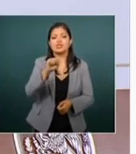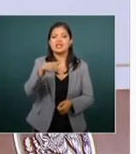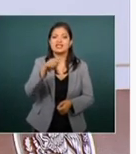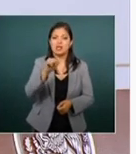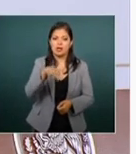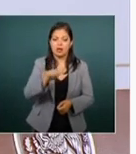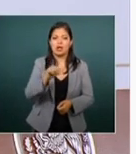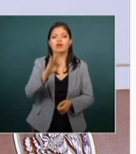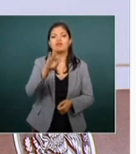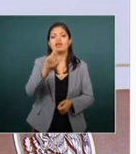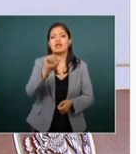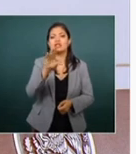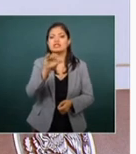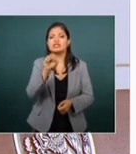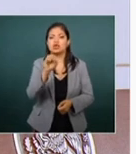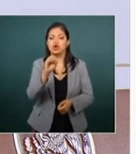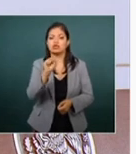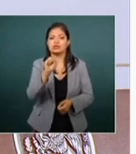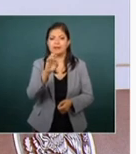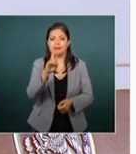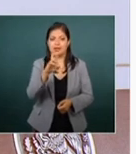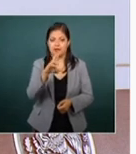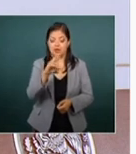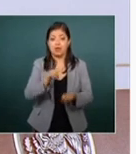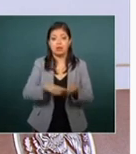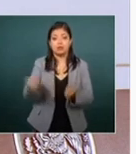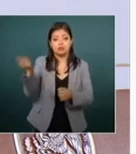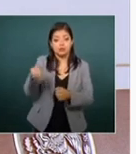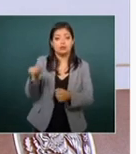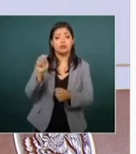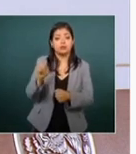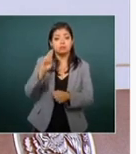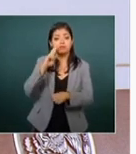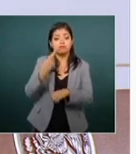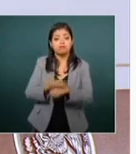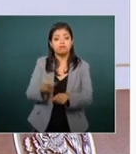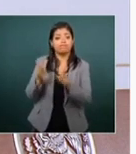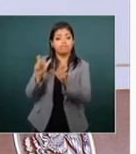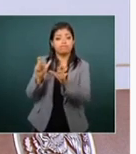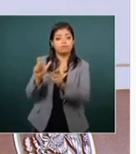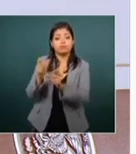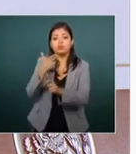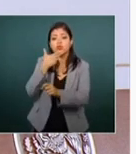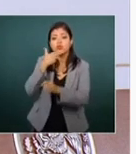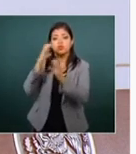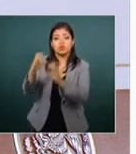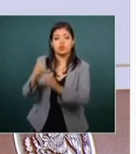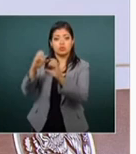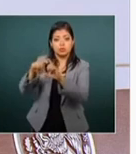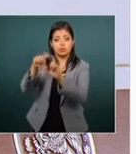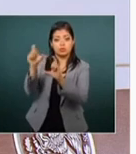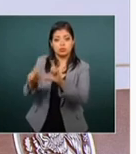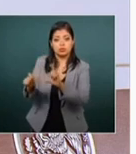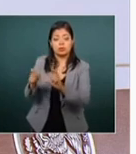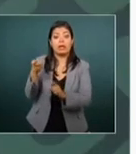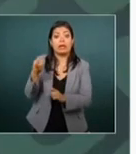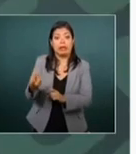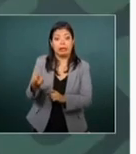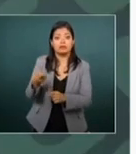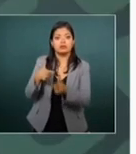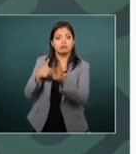Francisco Severo Maldonado. La lucha que ellos dieron por construir el sentido de la República está hoy más vigente que nunca.